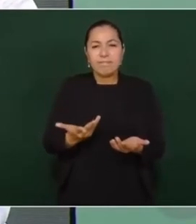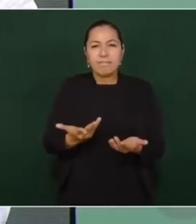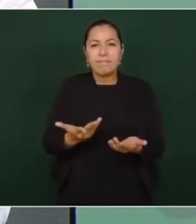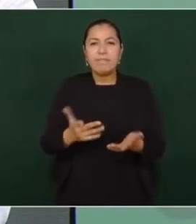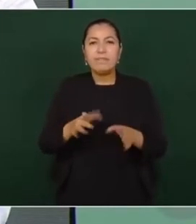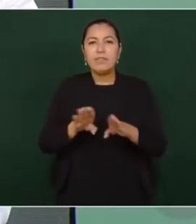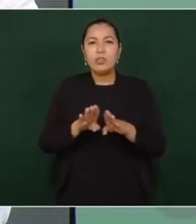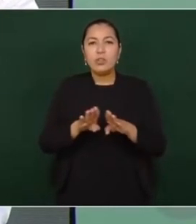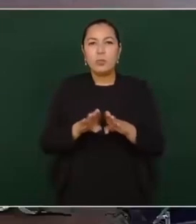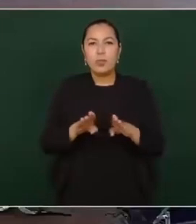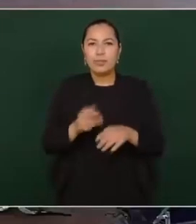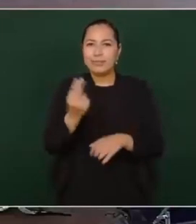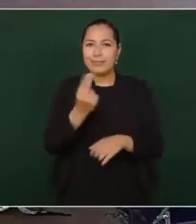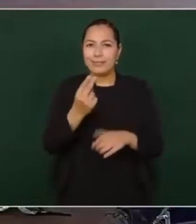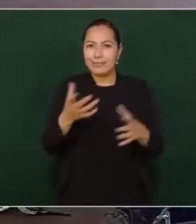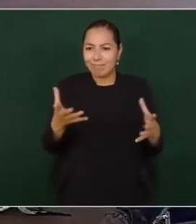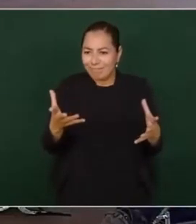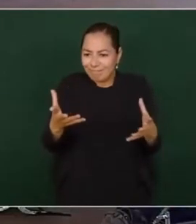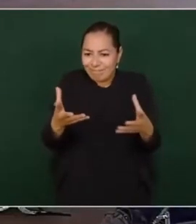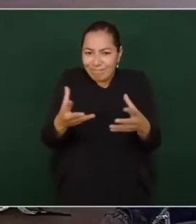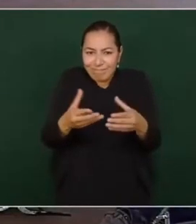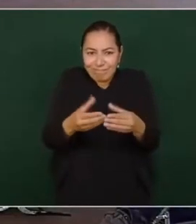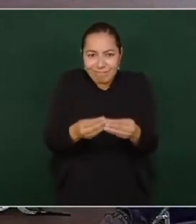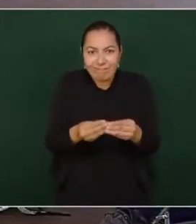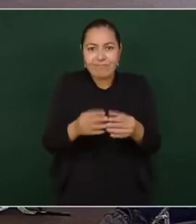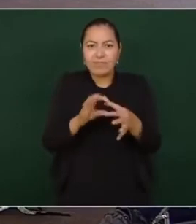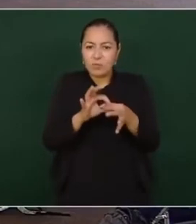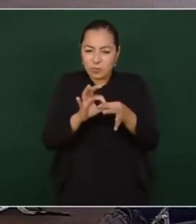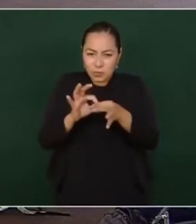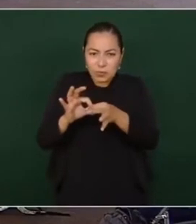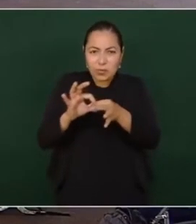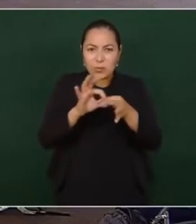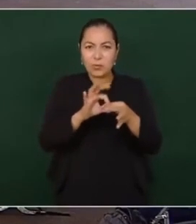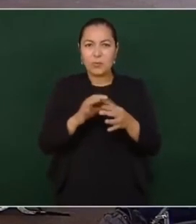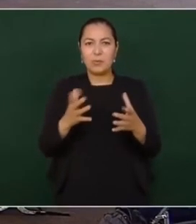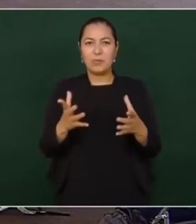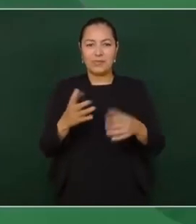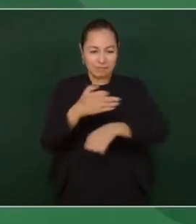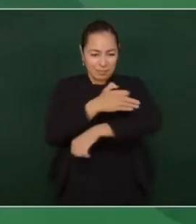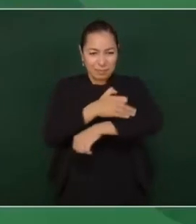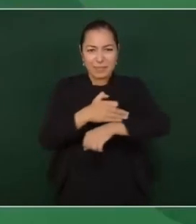reinserción, la regeneración, el no